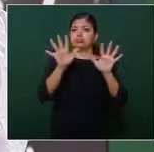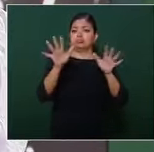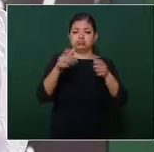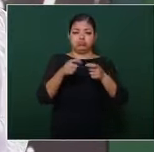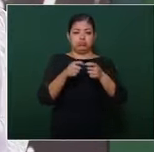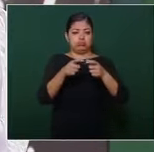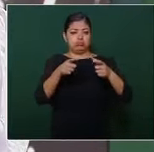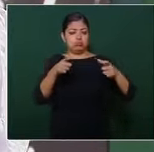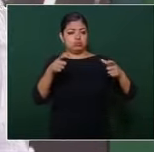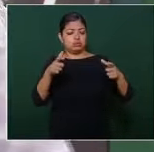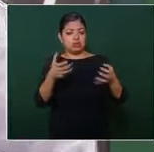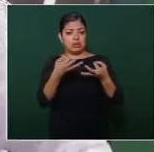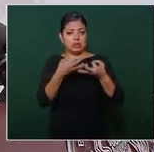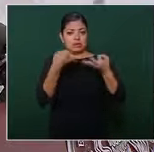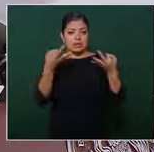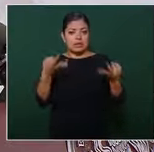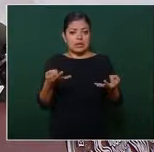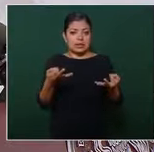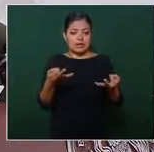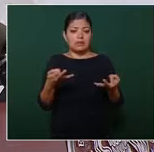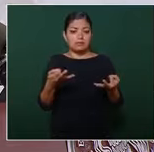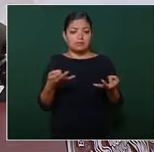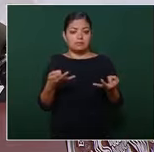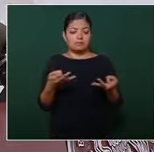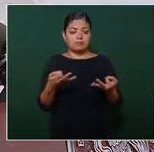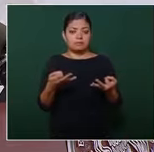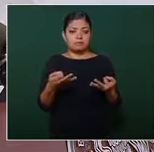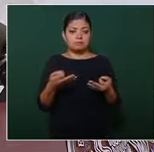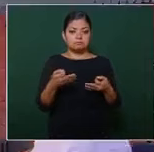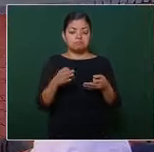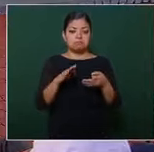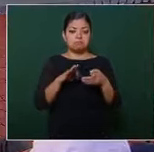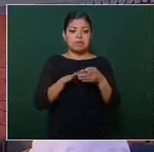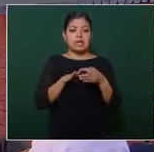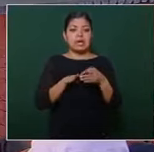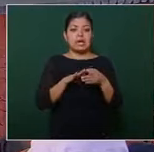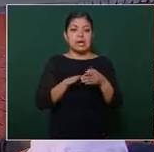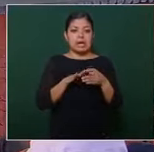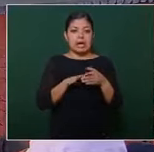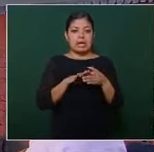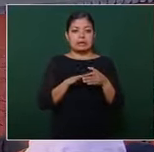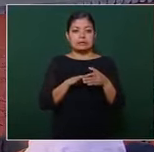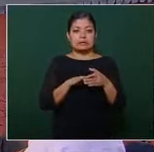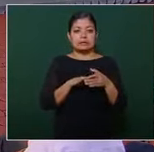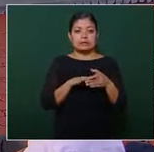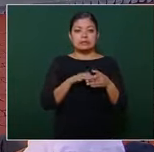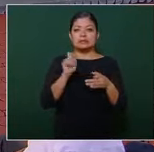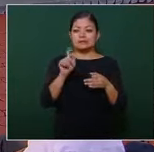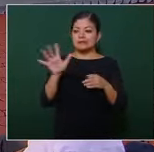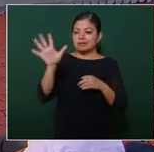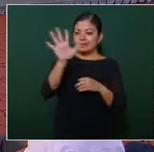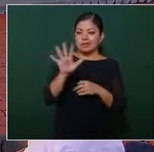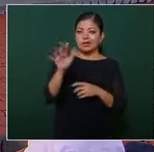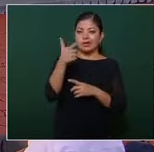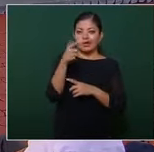casi en todo el litoral del Golfo de México